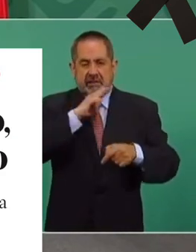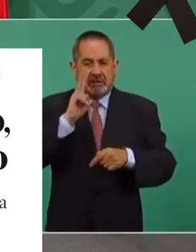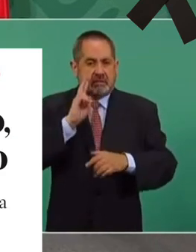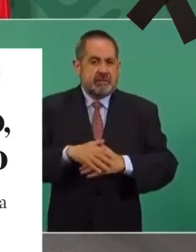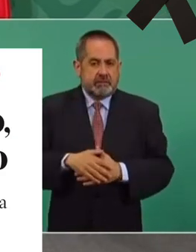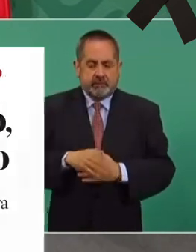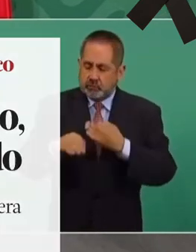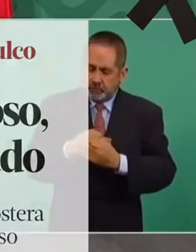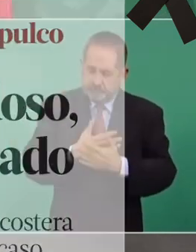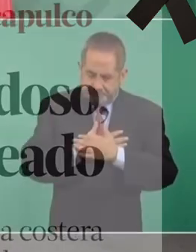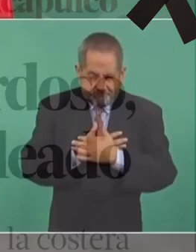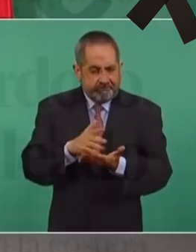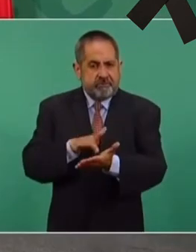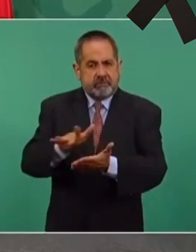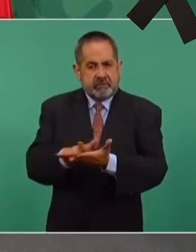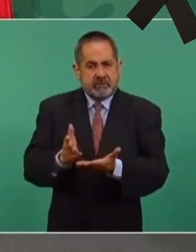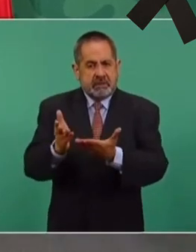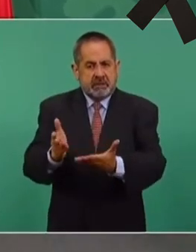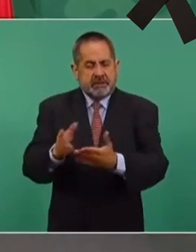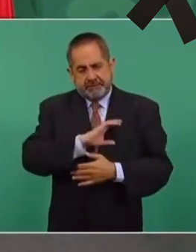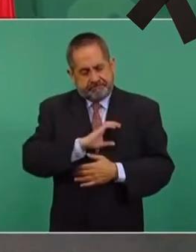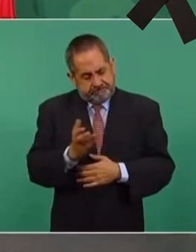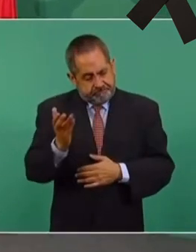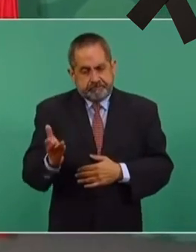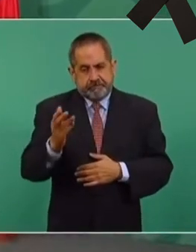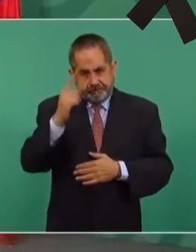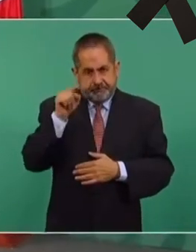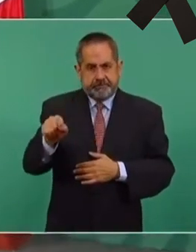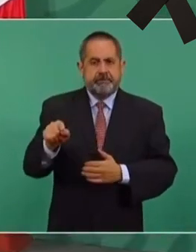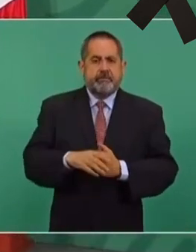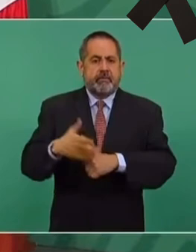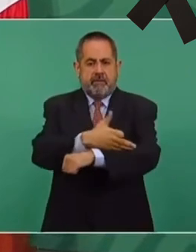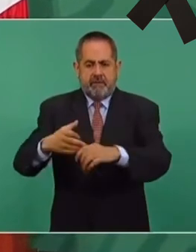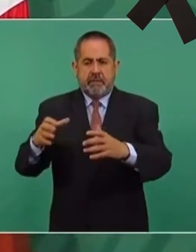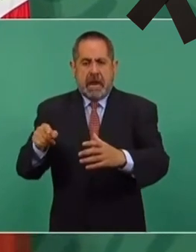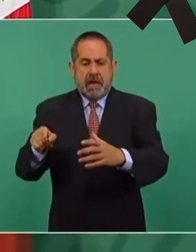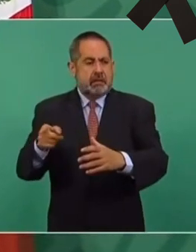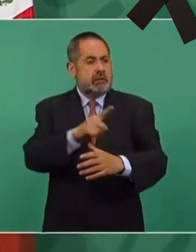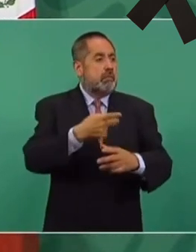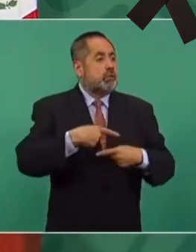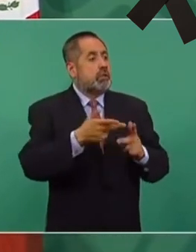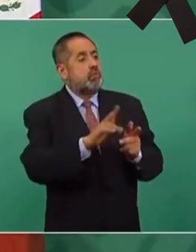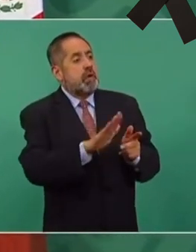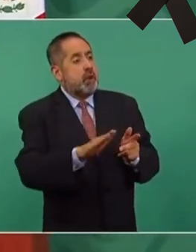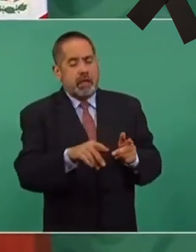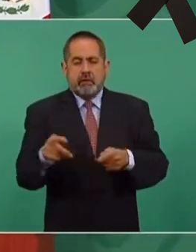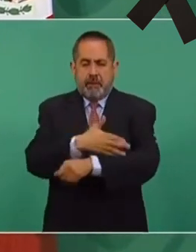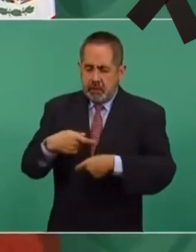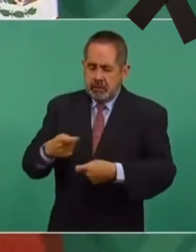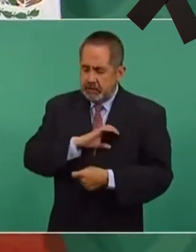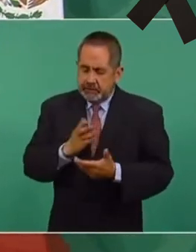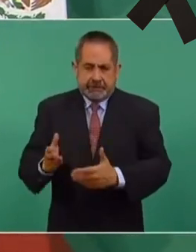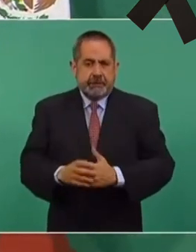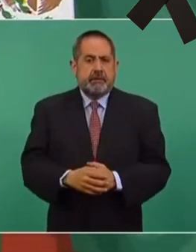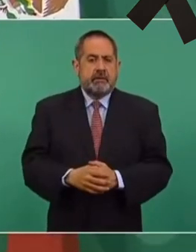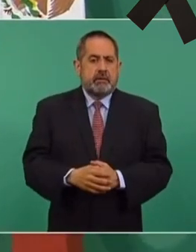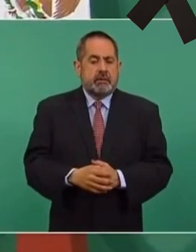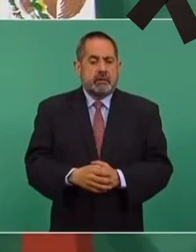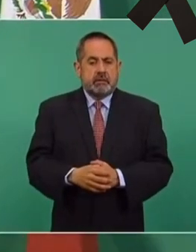y todo nuestro apoyo, nuestro cariño a los familiares de los periodistas que pierden la vida. Es